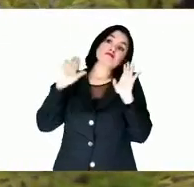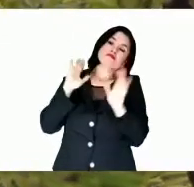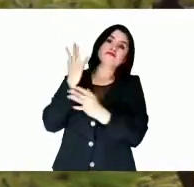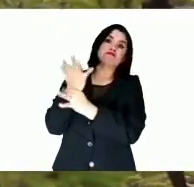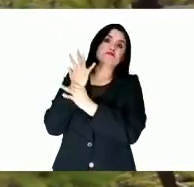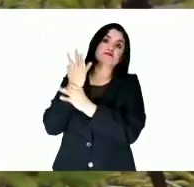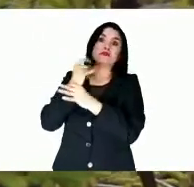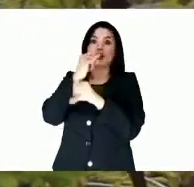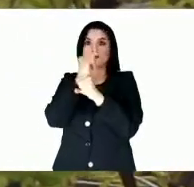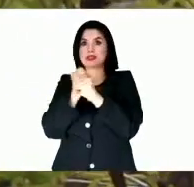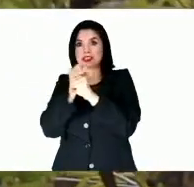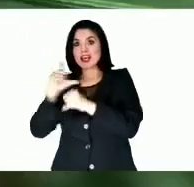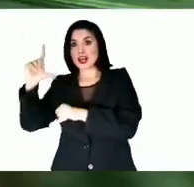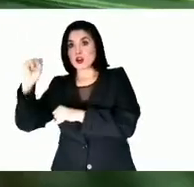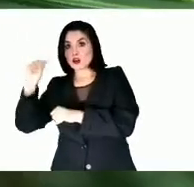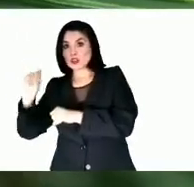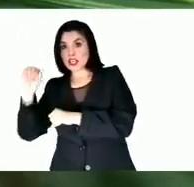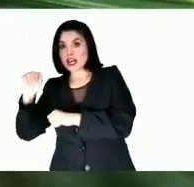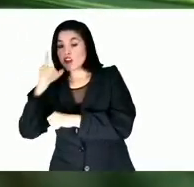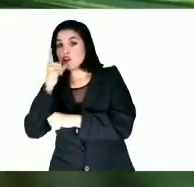algunas especies son